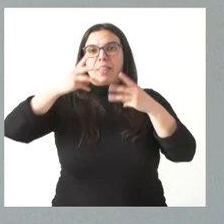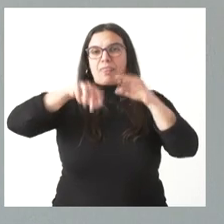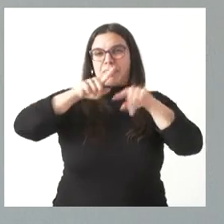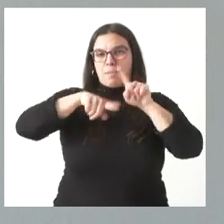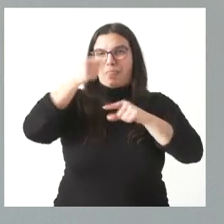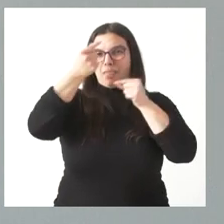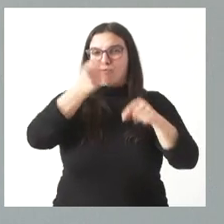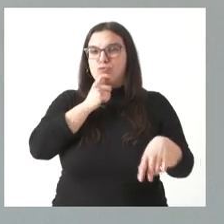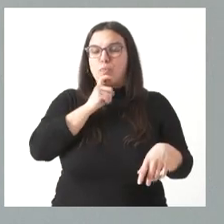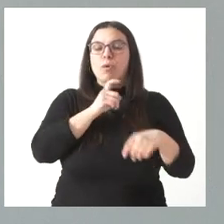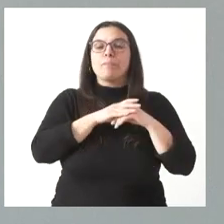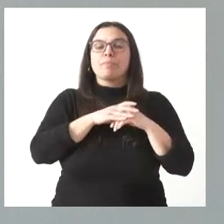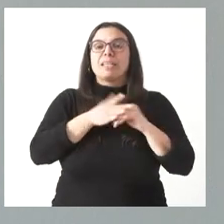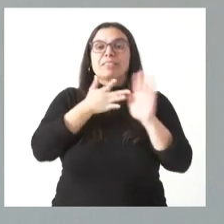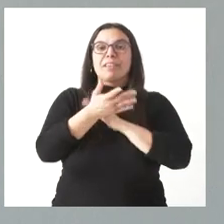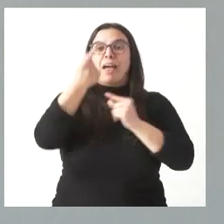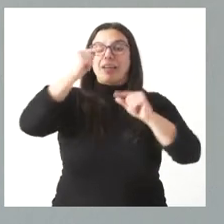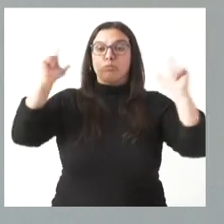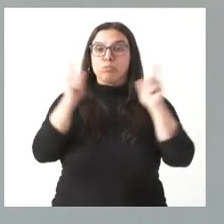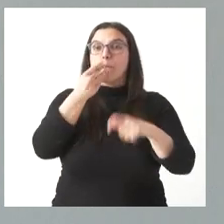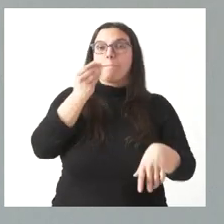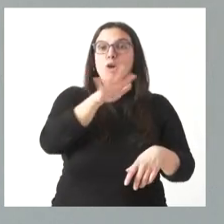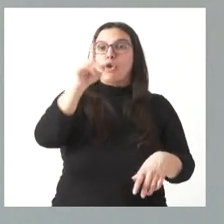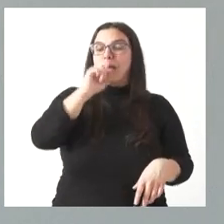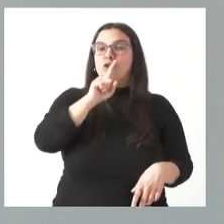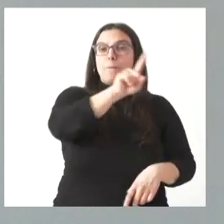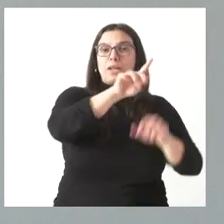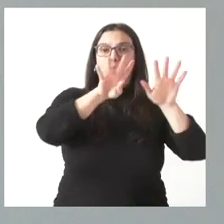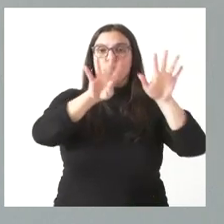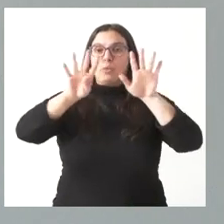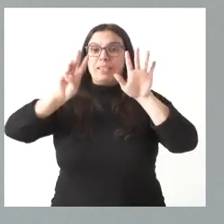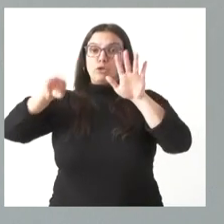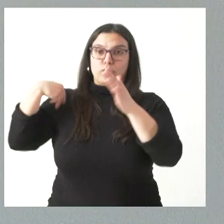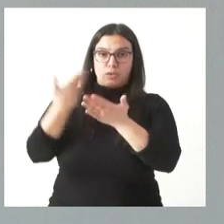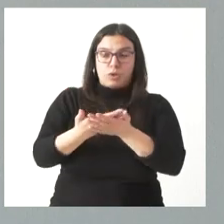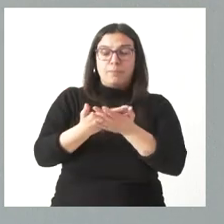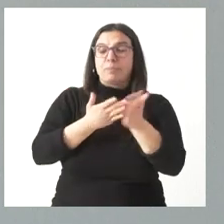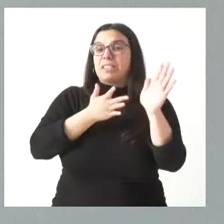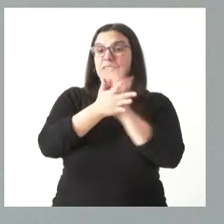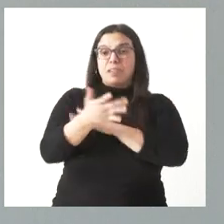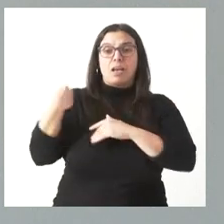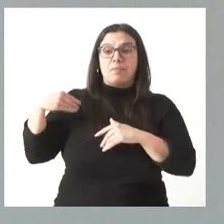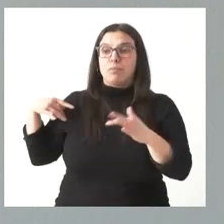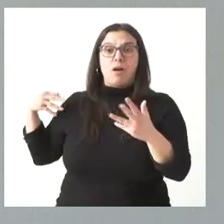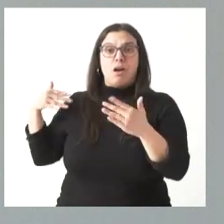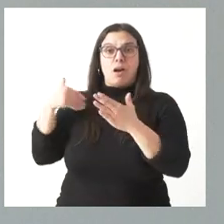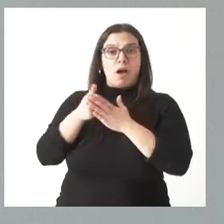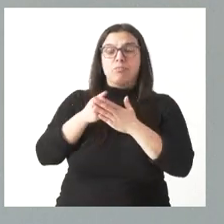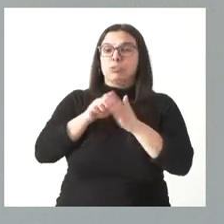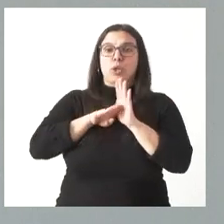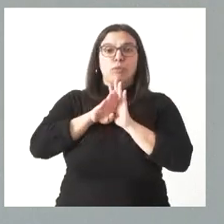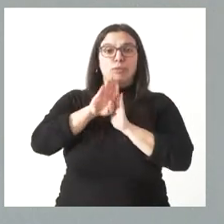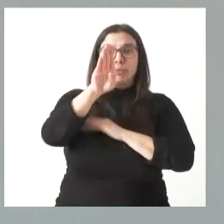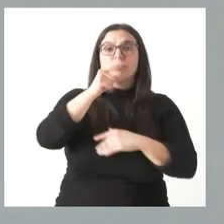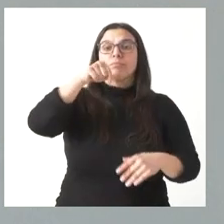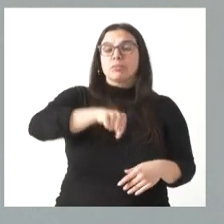dato de bajada desde el año 1998. Va en la línea que venimos ya atravesando en los últimos tiempos, donde nuestra